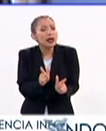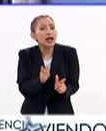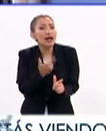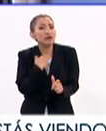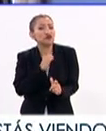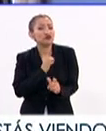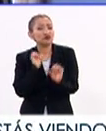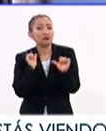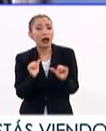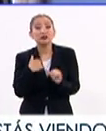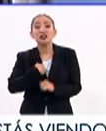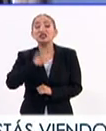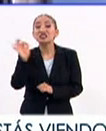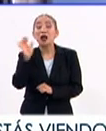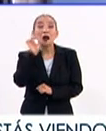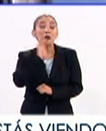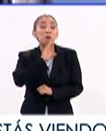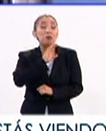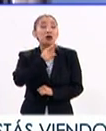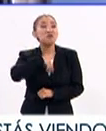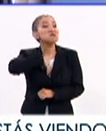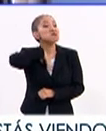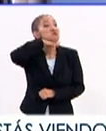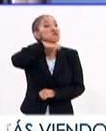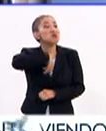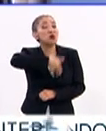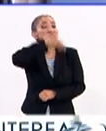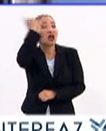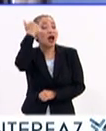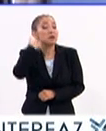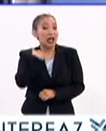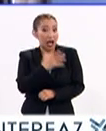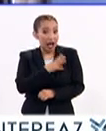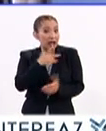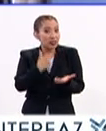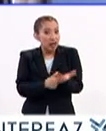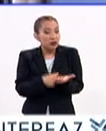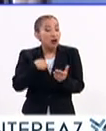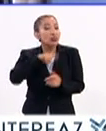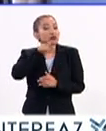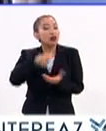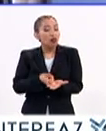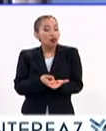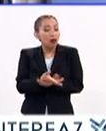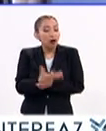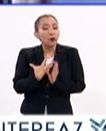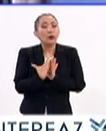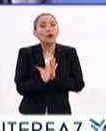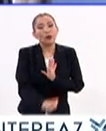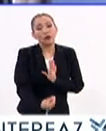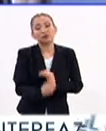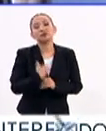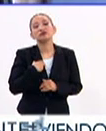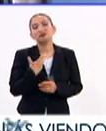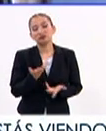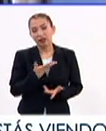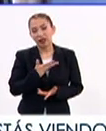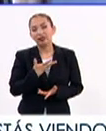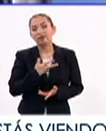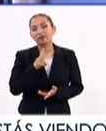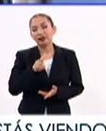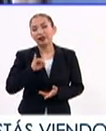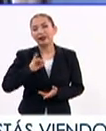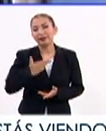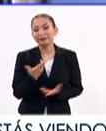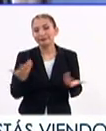esto pasa inadvertido y nunca se solicitó la prueba los bebés pueden estar o van a estar en riesgo de adquirirla.